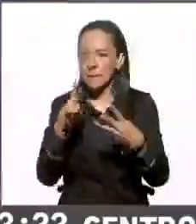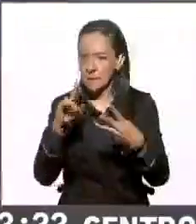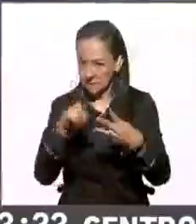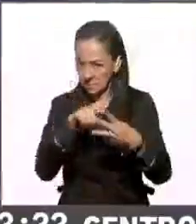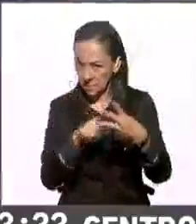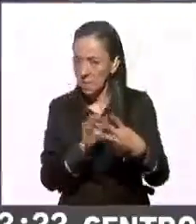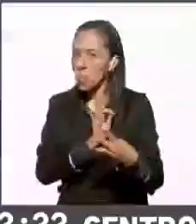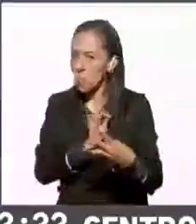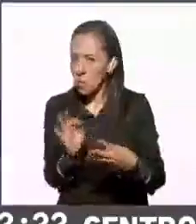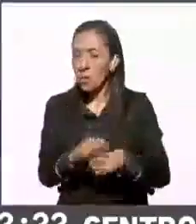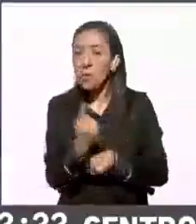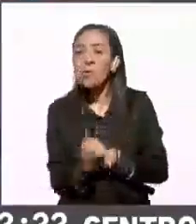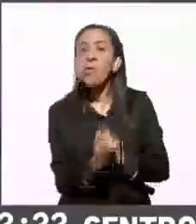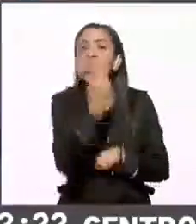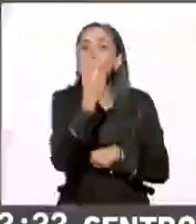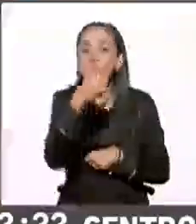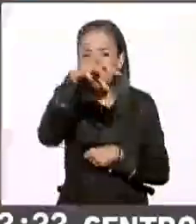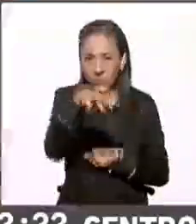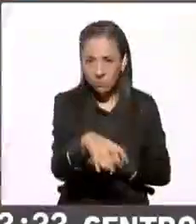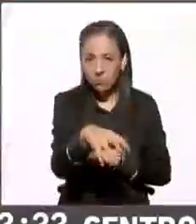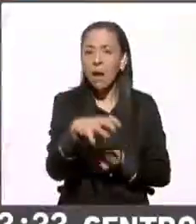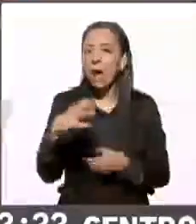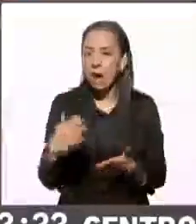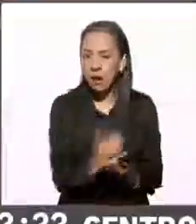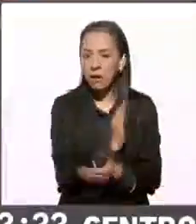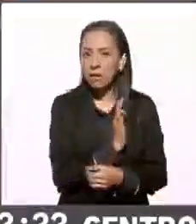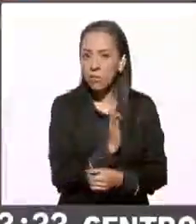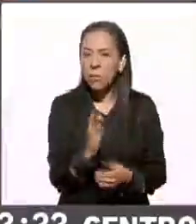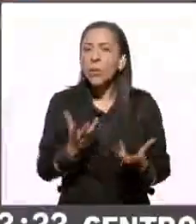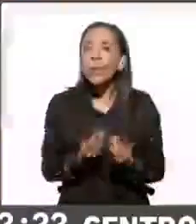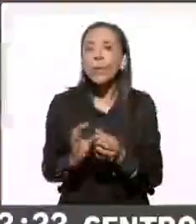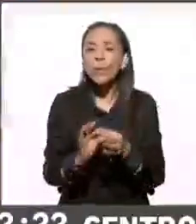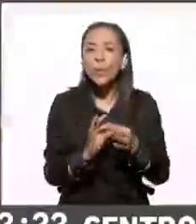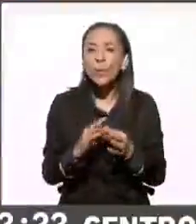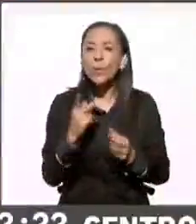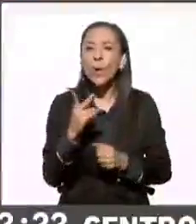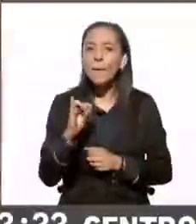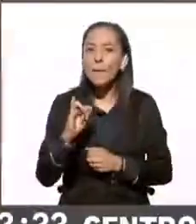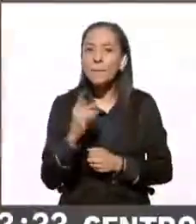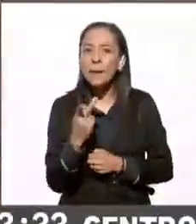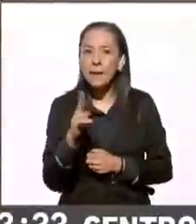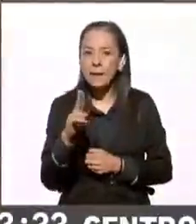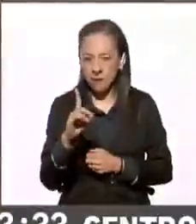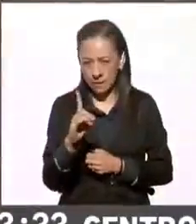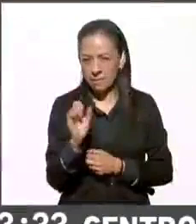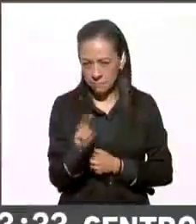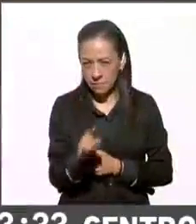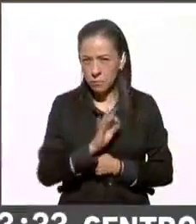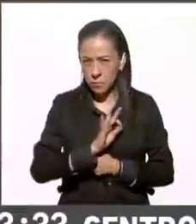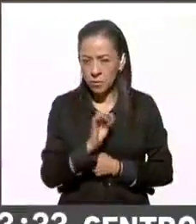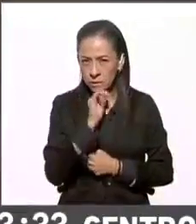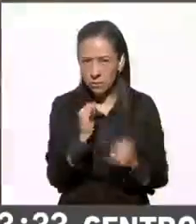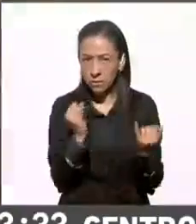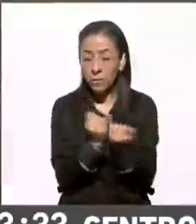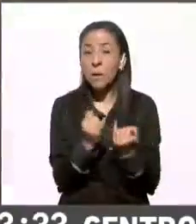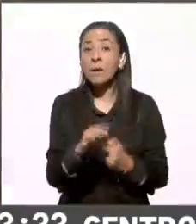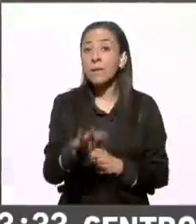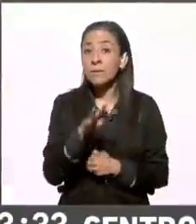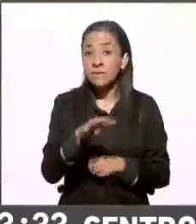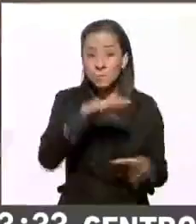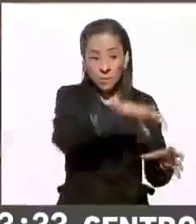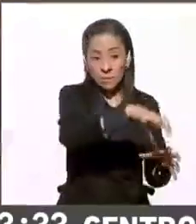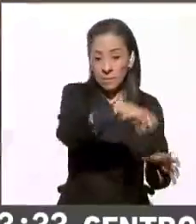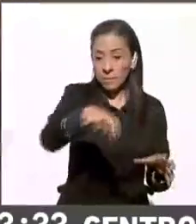distrito lo ganaría una coalición PRI-PRD y 19 distritos los